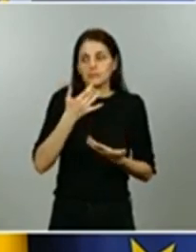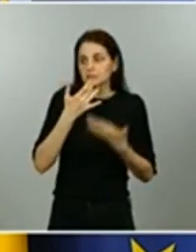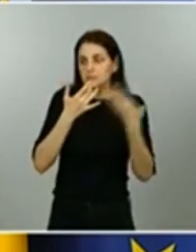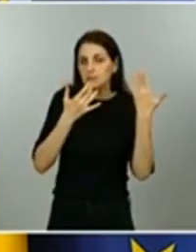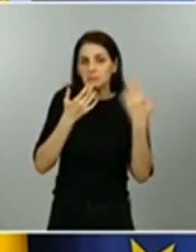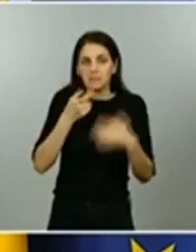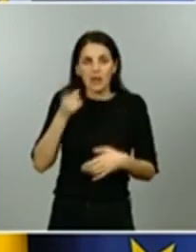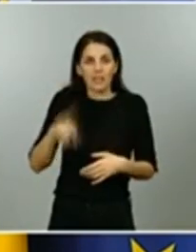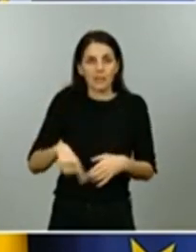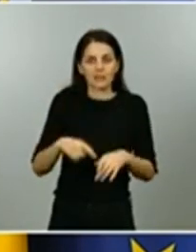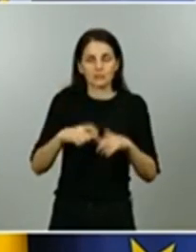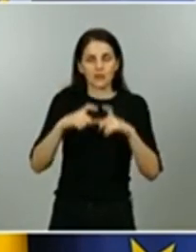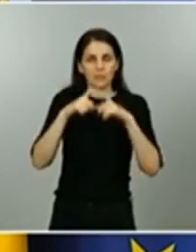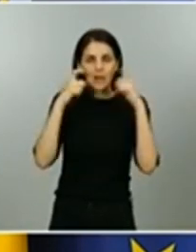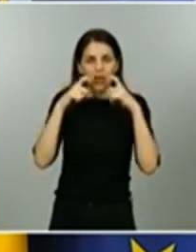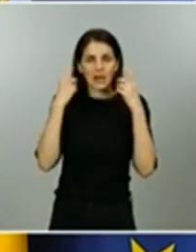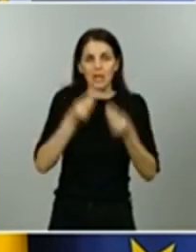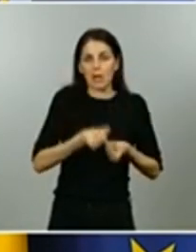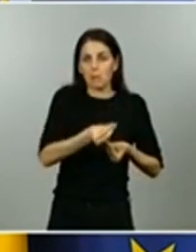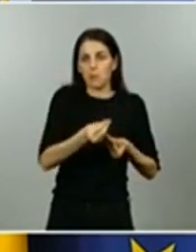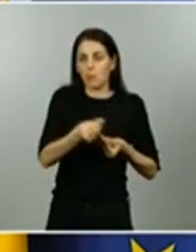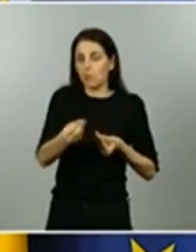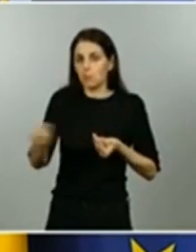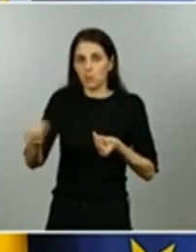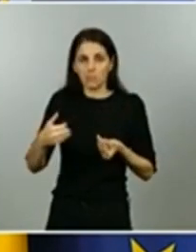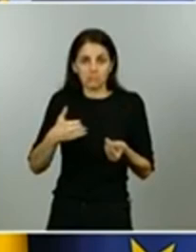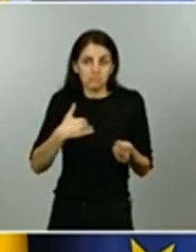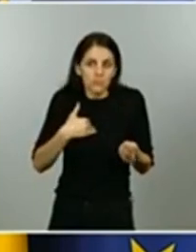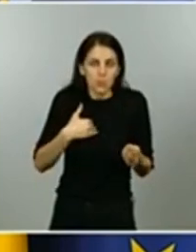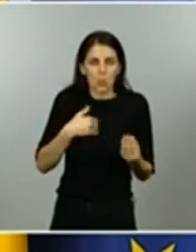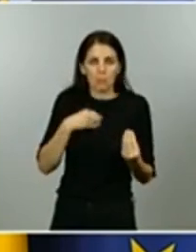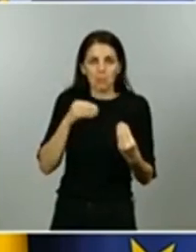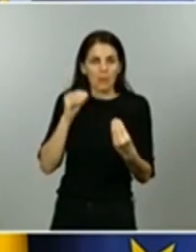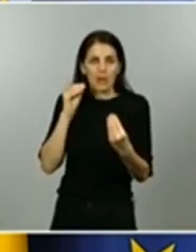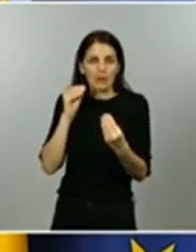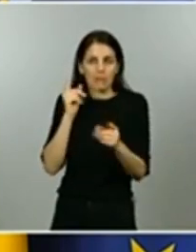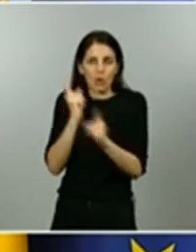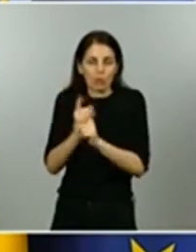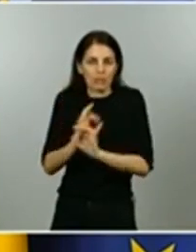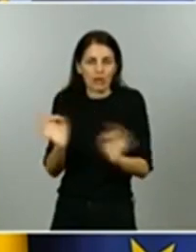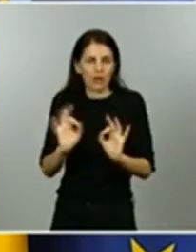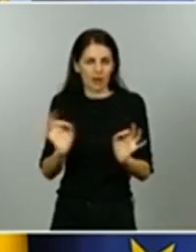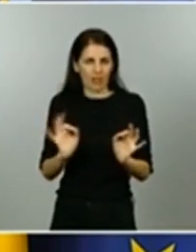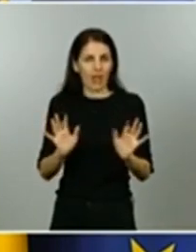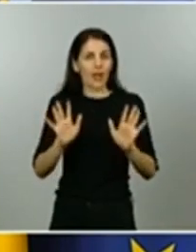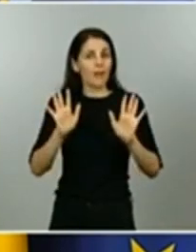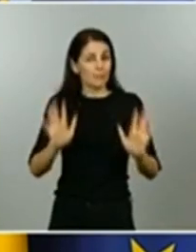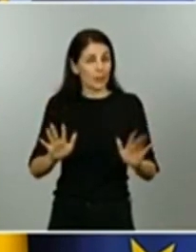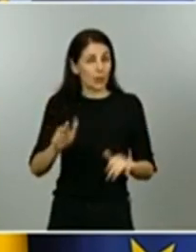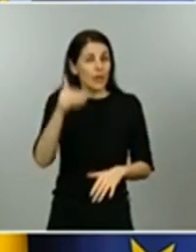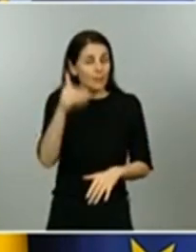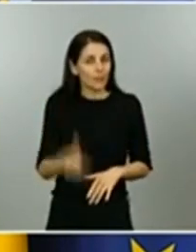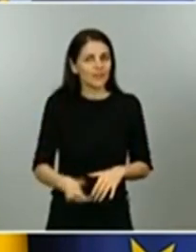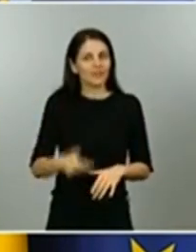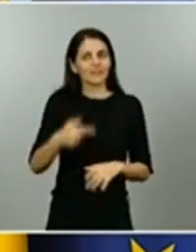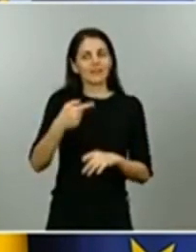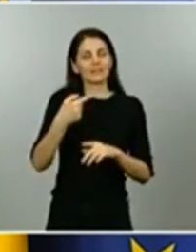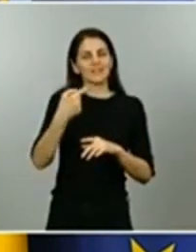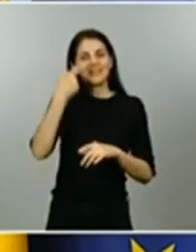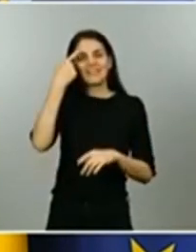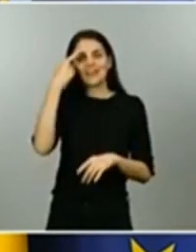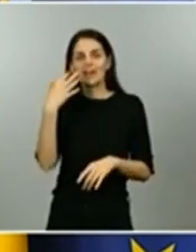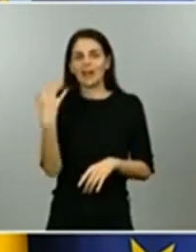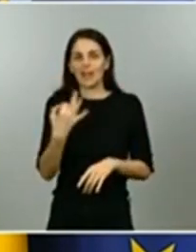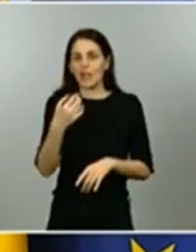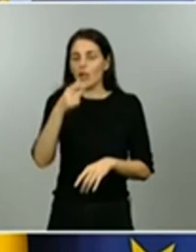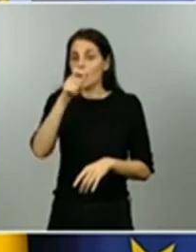que objetar me parece una buena medida pero siempre y cuando entendamos que las personas que tienen sintomatología y por lo tanto son los que pueden transmitir a